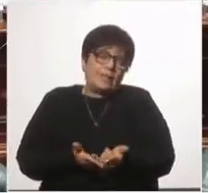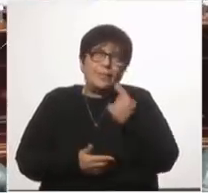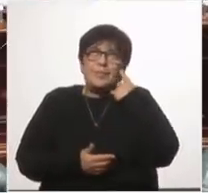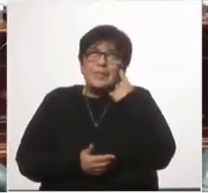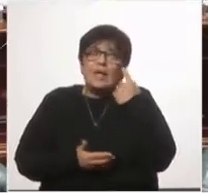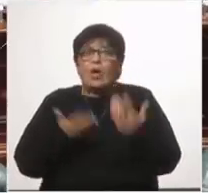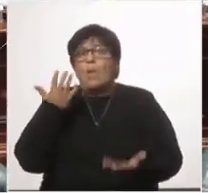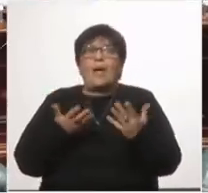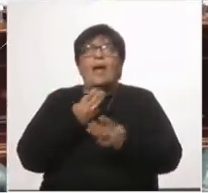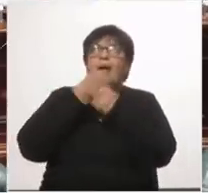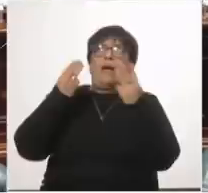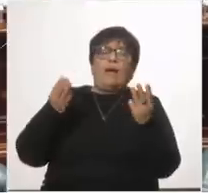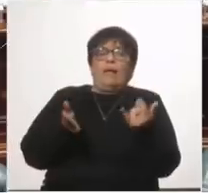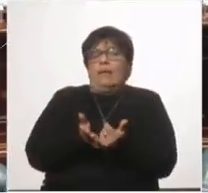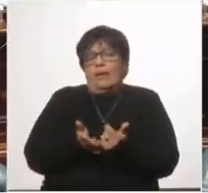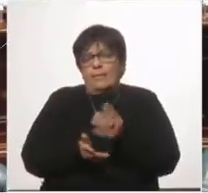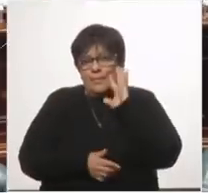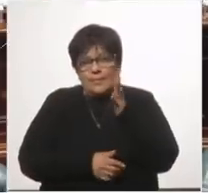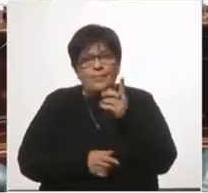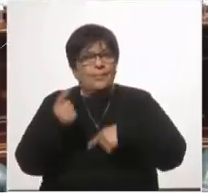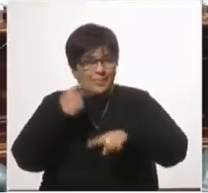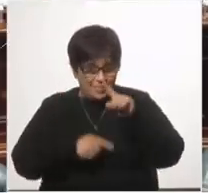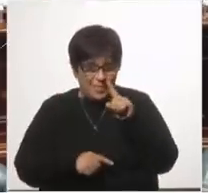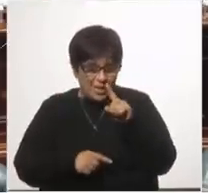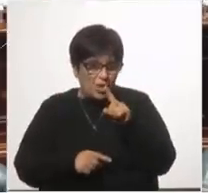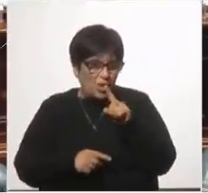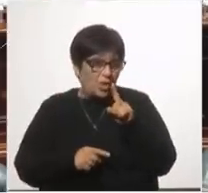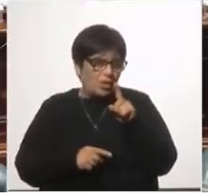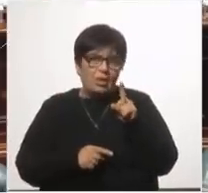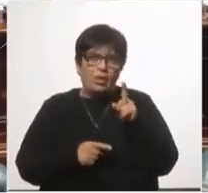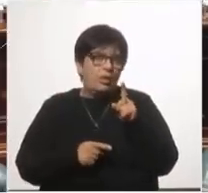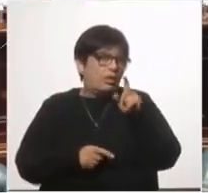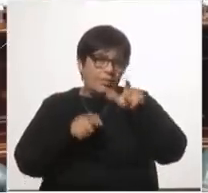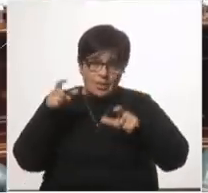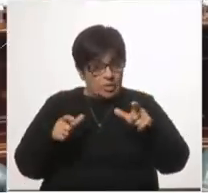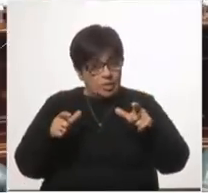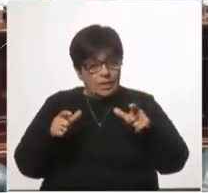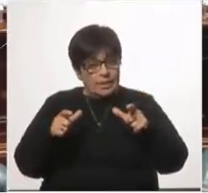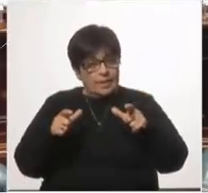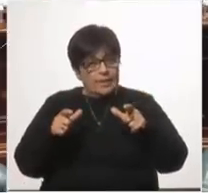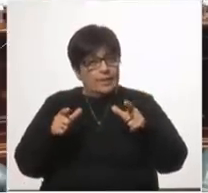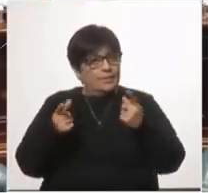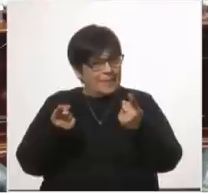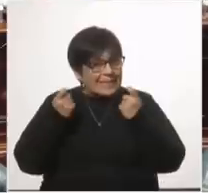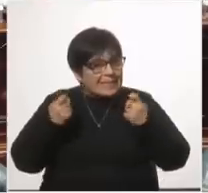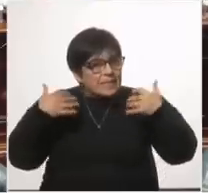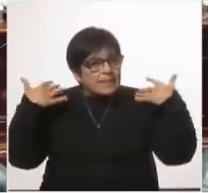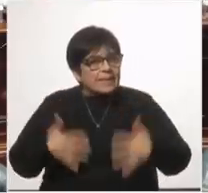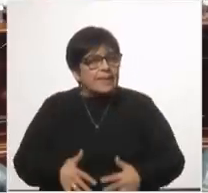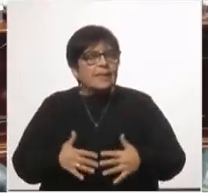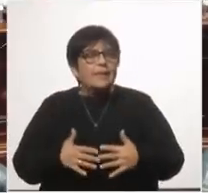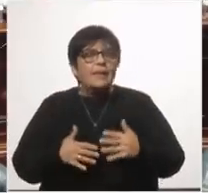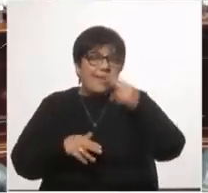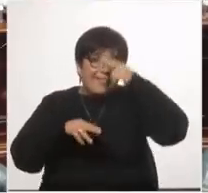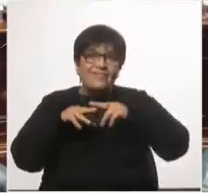en términos absolutos pero toca una población muy sensible para los temas de salud mental queremos saber por qué